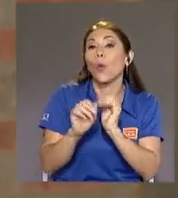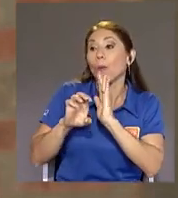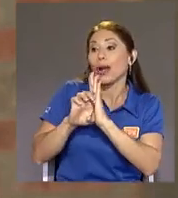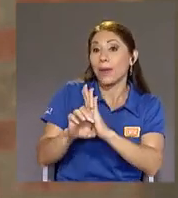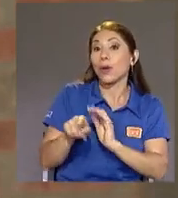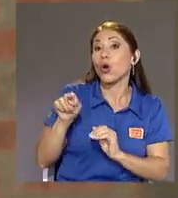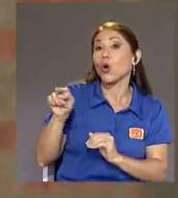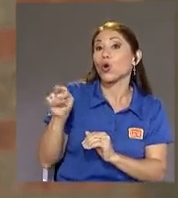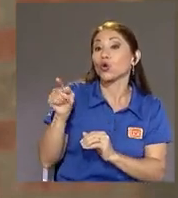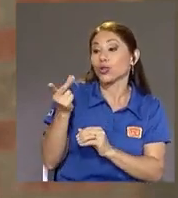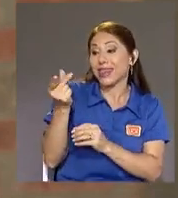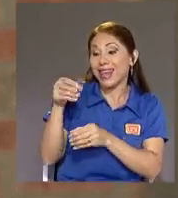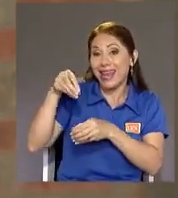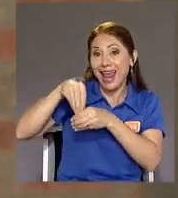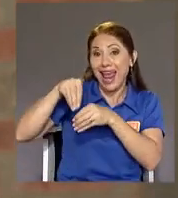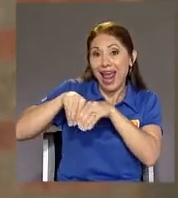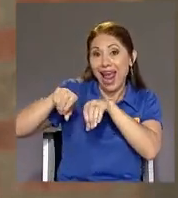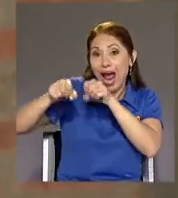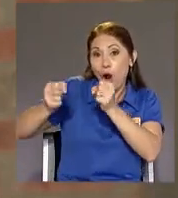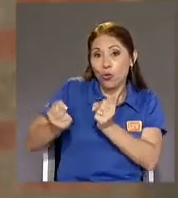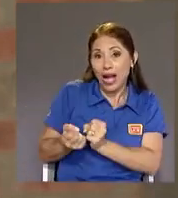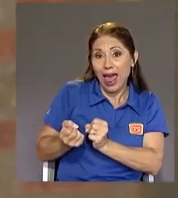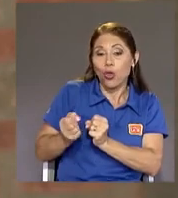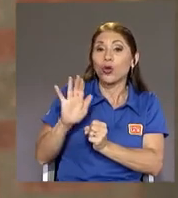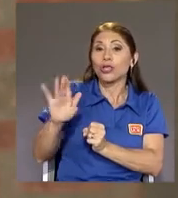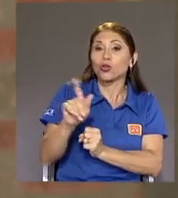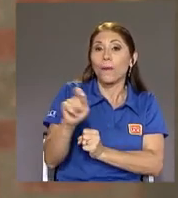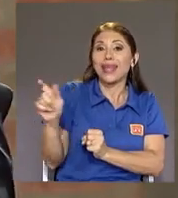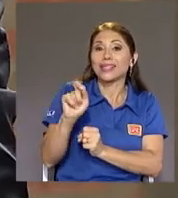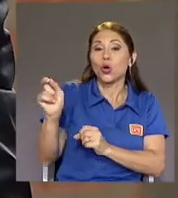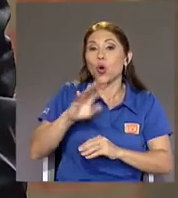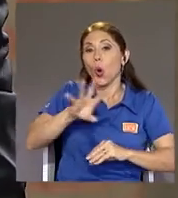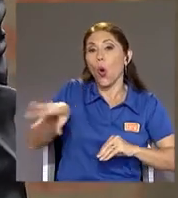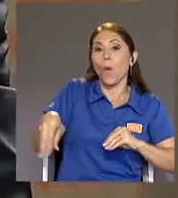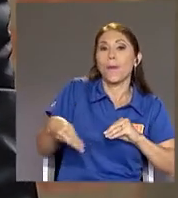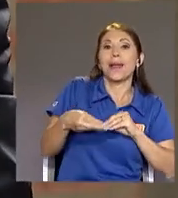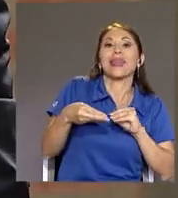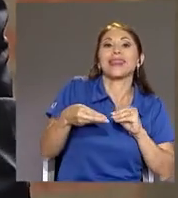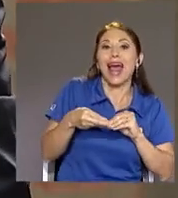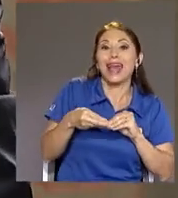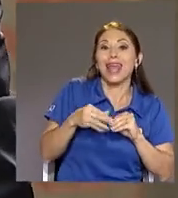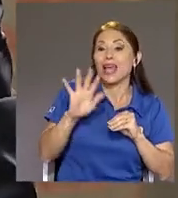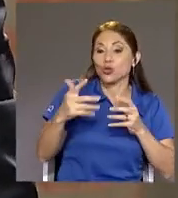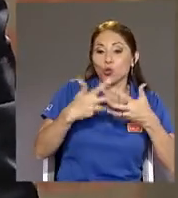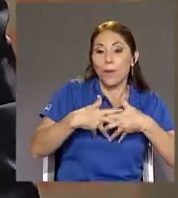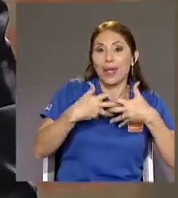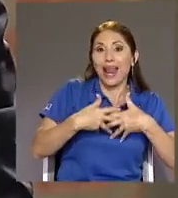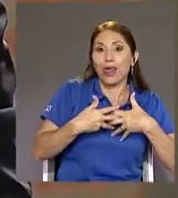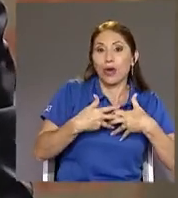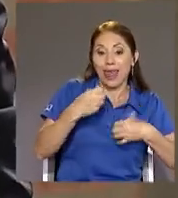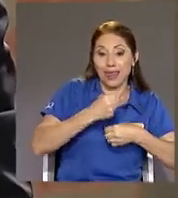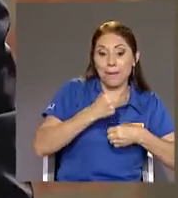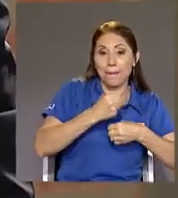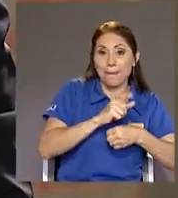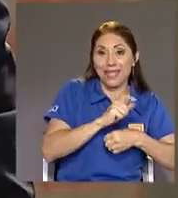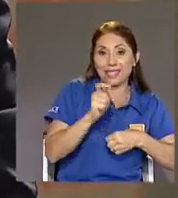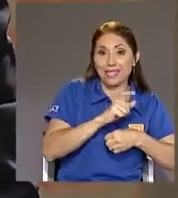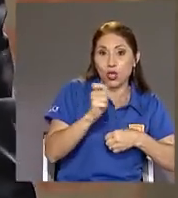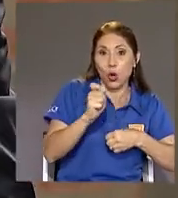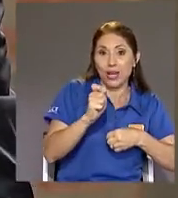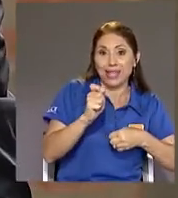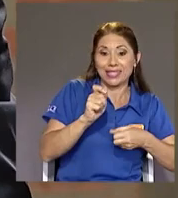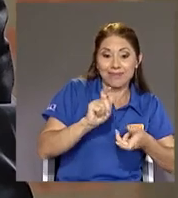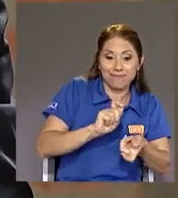Complementaria Su operadora De pensiones Da media vuelta Y lo invierte En diversos productos Financieros